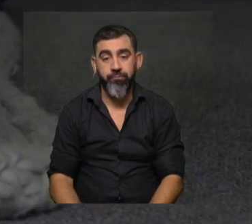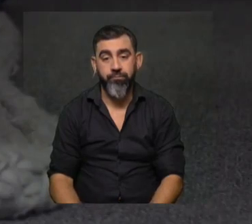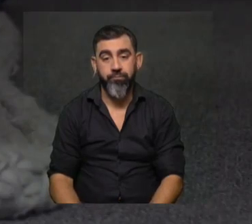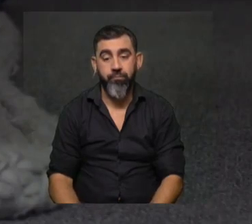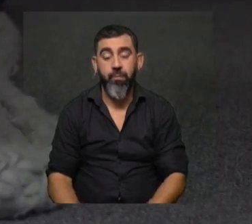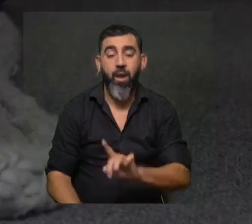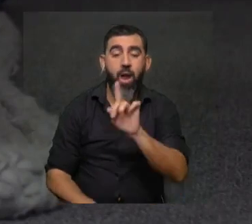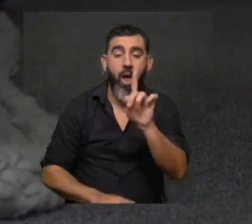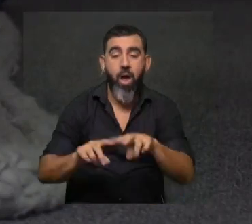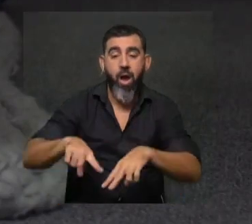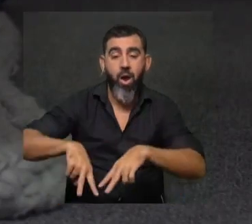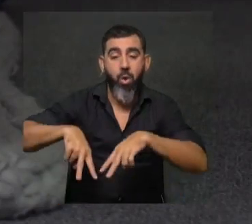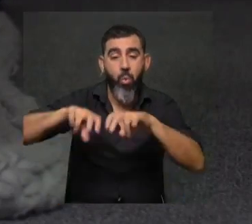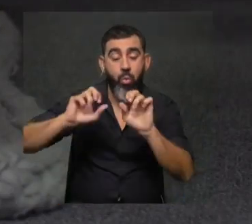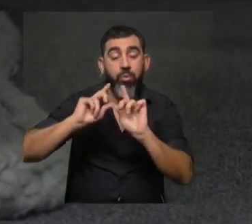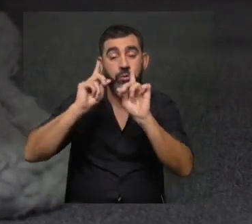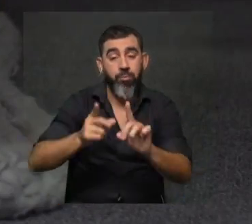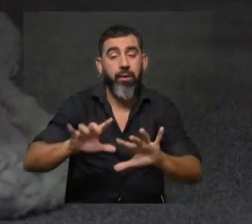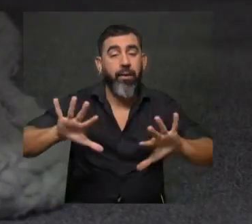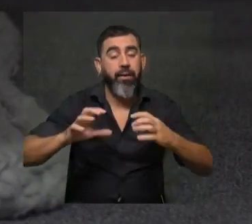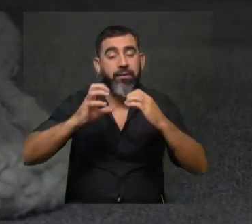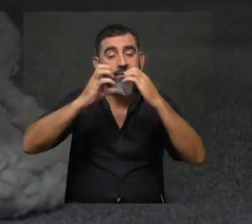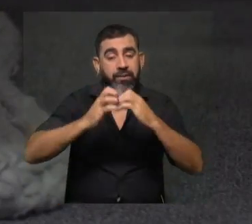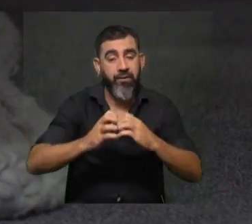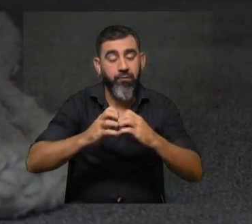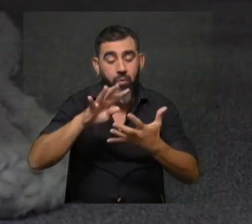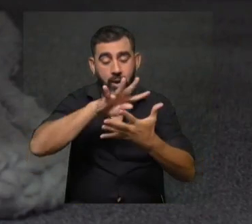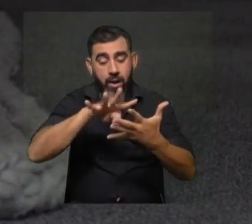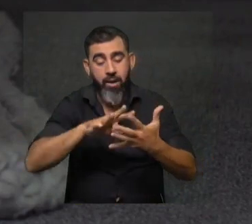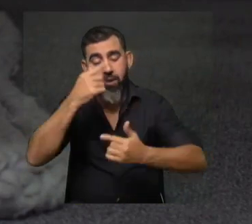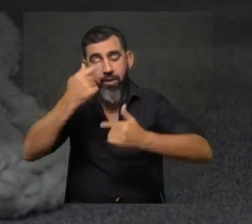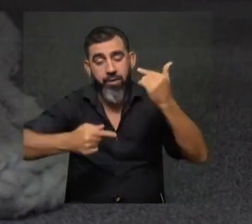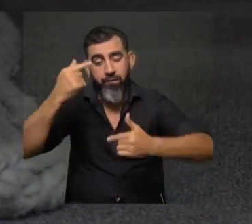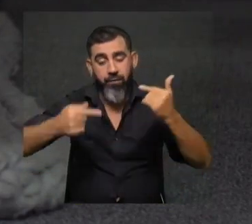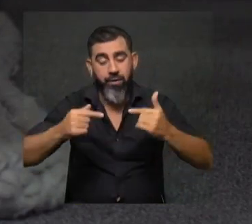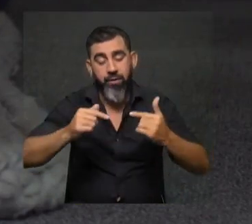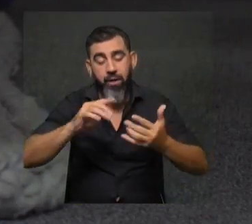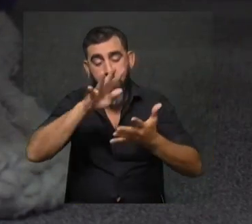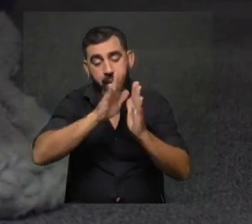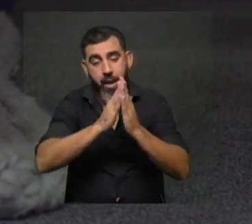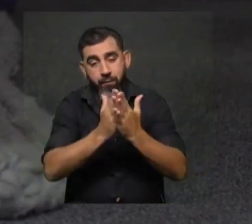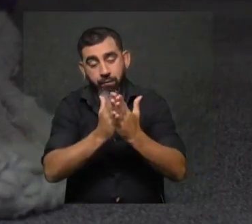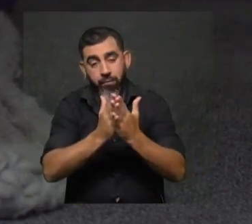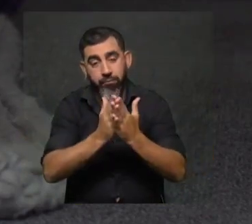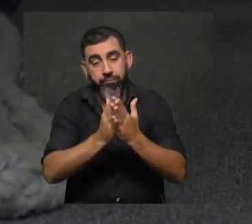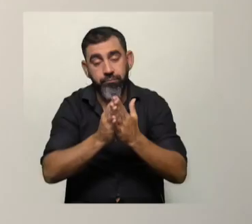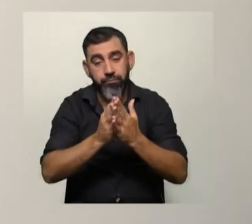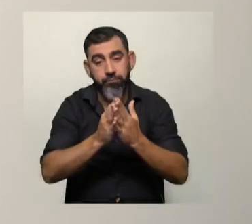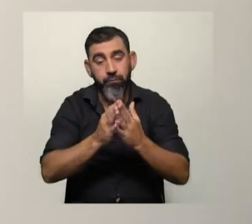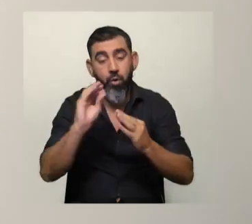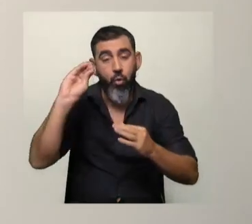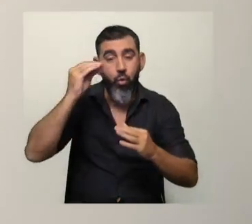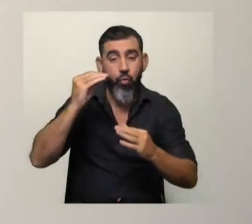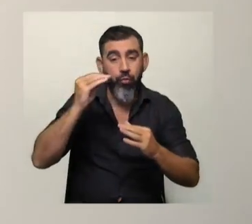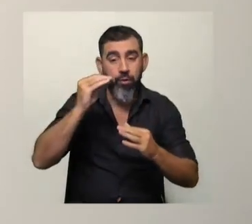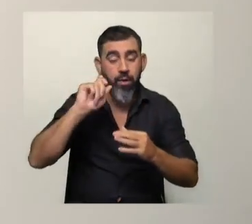Algunos estudios han investigado también qué pasa en el cerebro cuando leemos libros de diferentes géneros. Un trabajo observó que jóvenes que